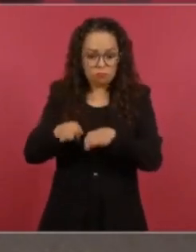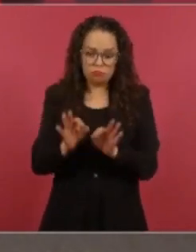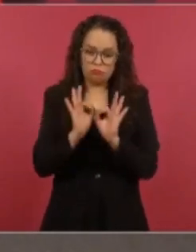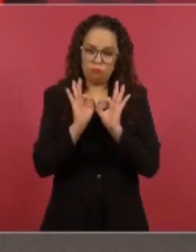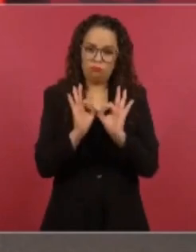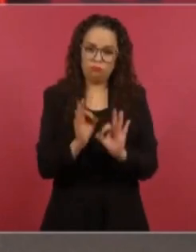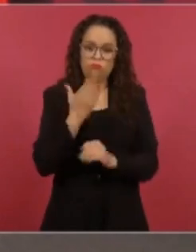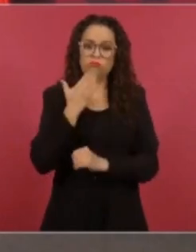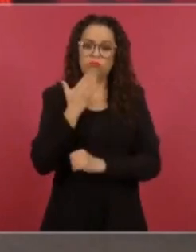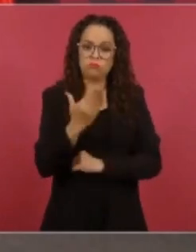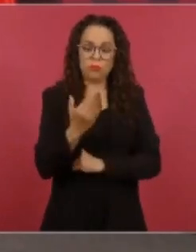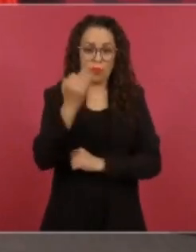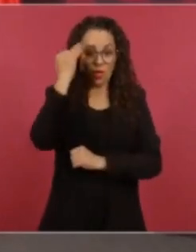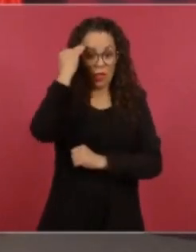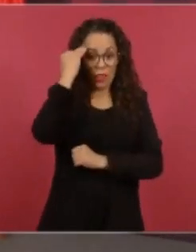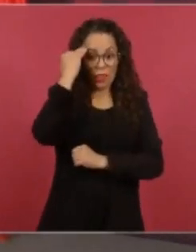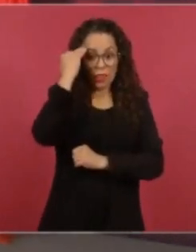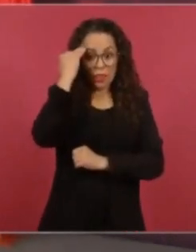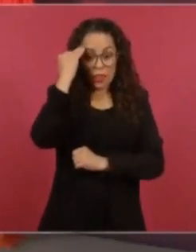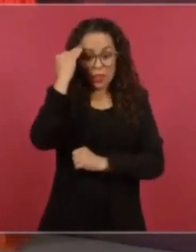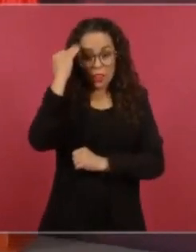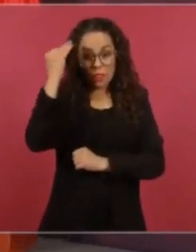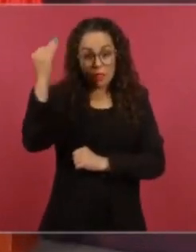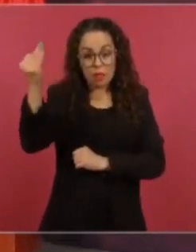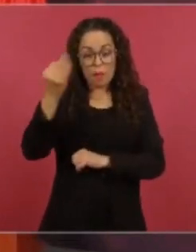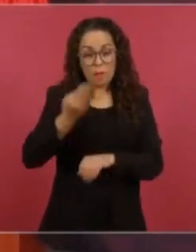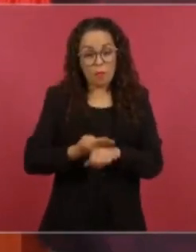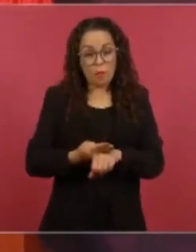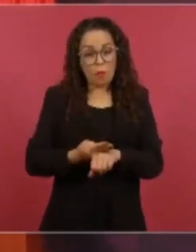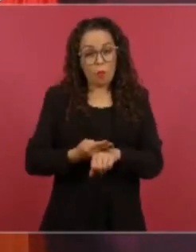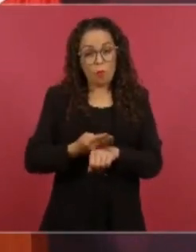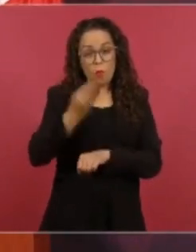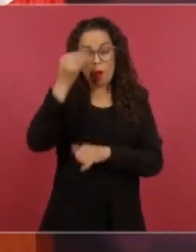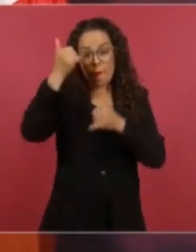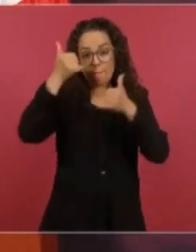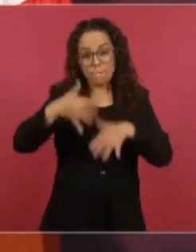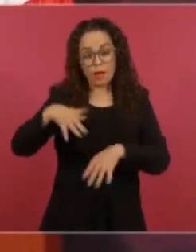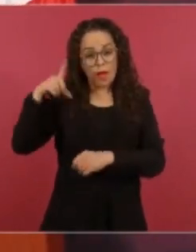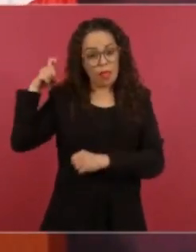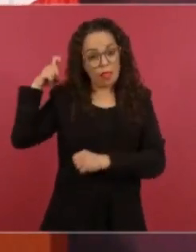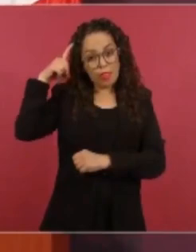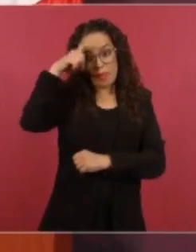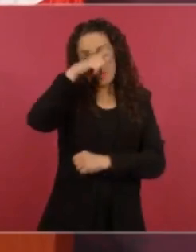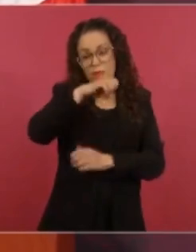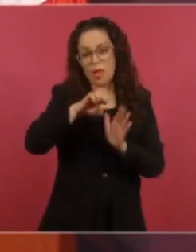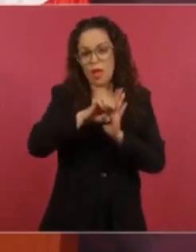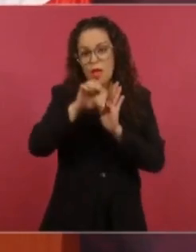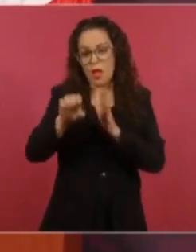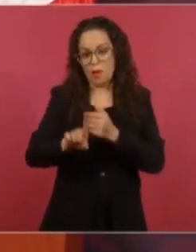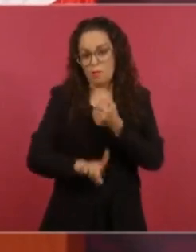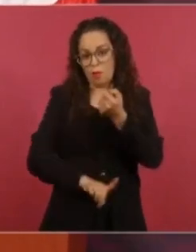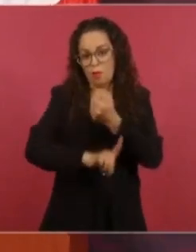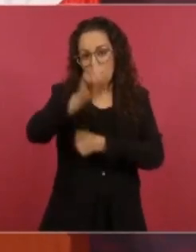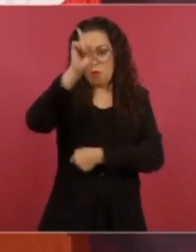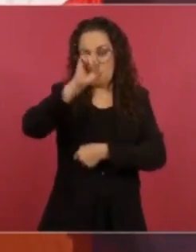momentos muy difíciles. En el caso de Hugo López Gater,